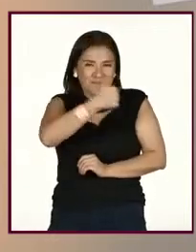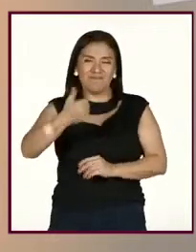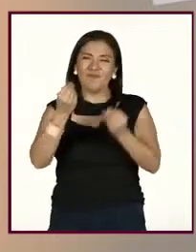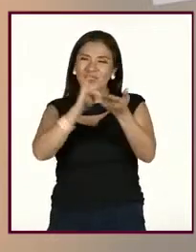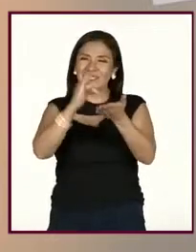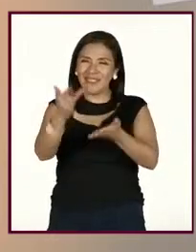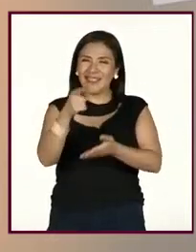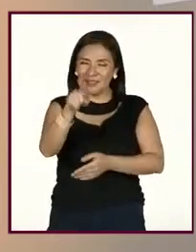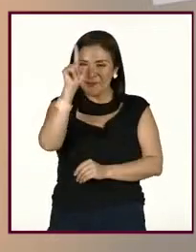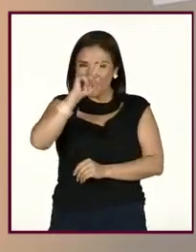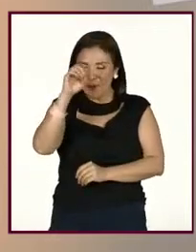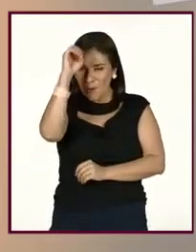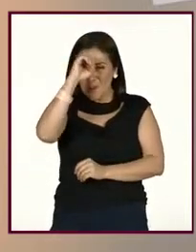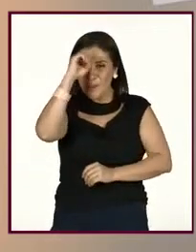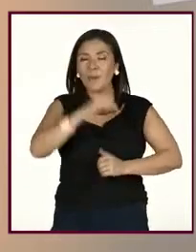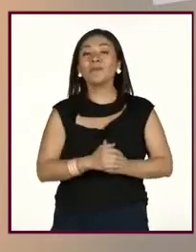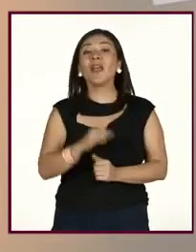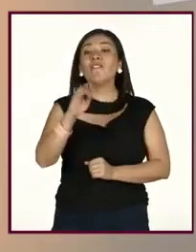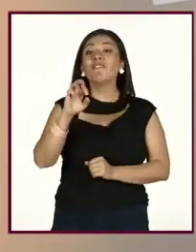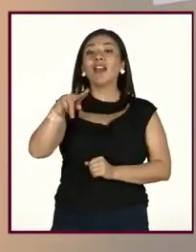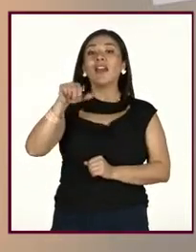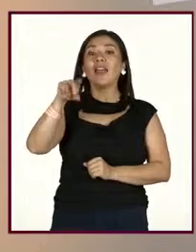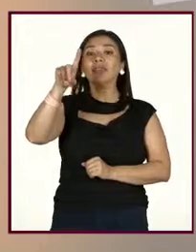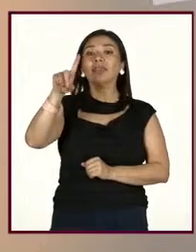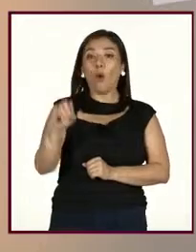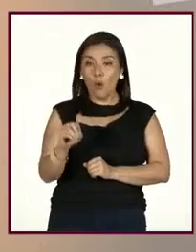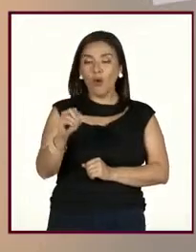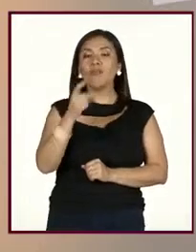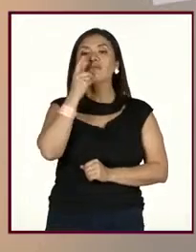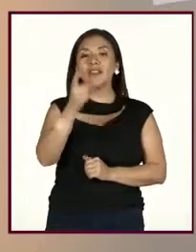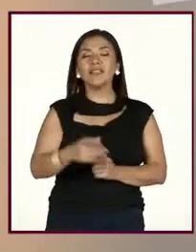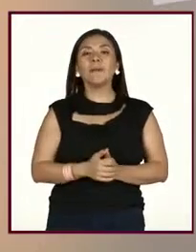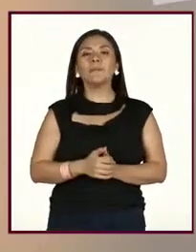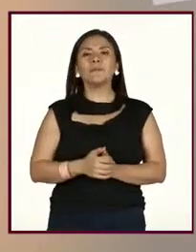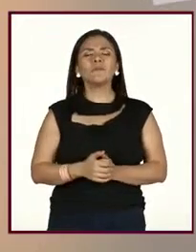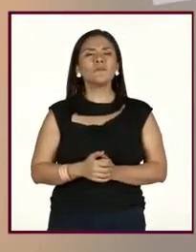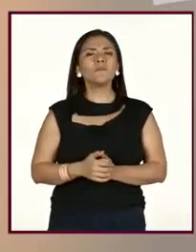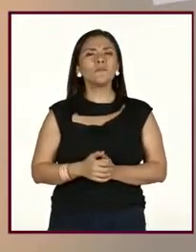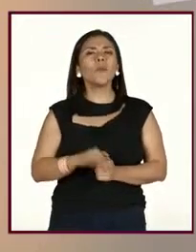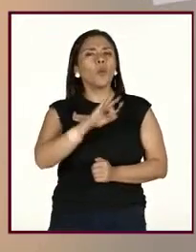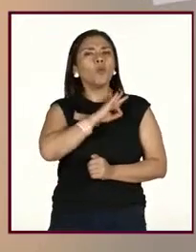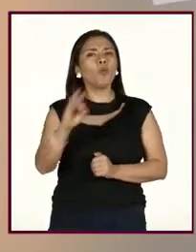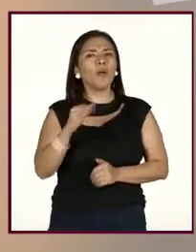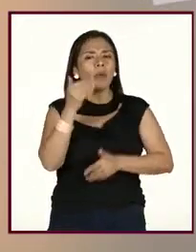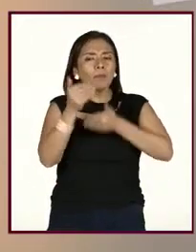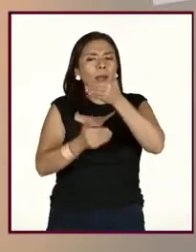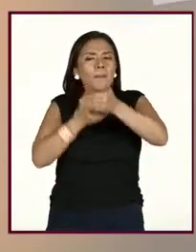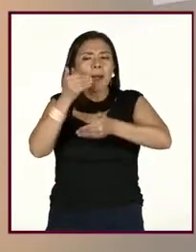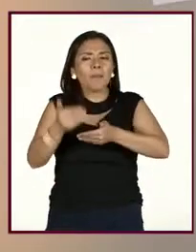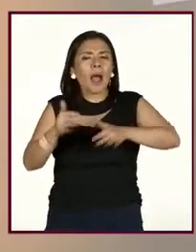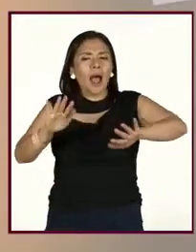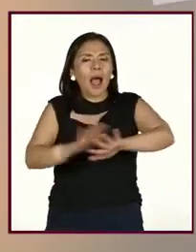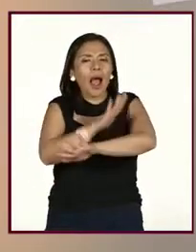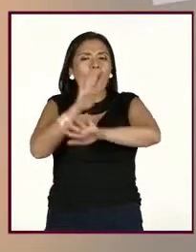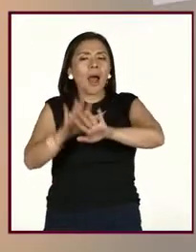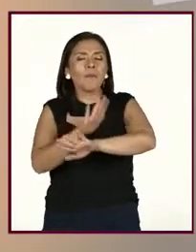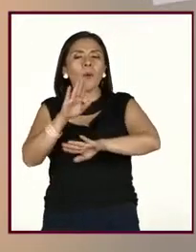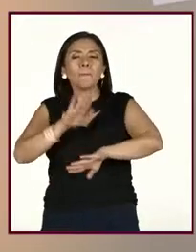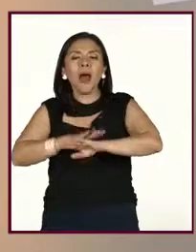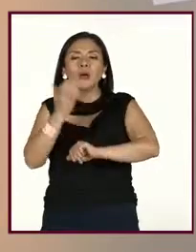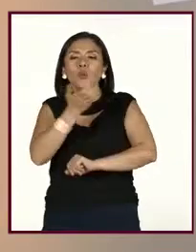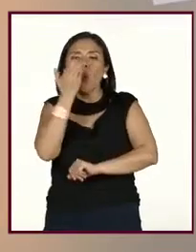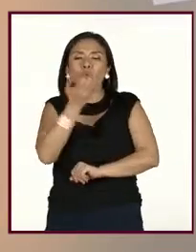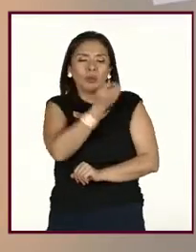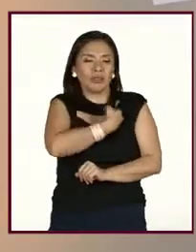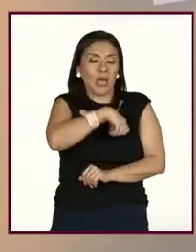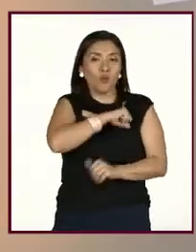gracias, Máfer, por este comentario. Fernanda Zavala, Fernando Zavala, ¿se pueden crear hábitos saludables en conjunto con los